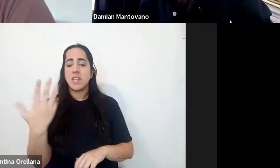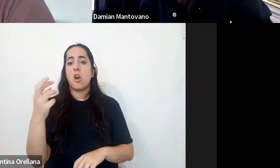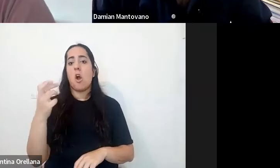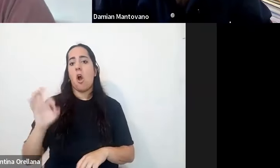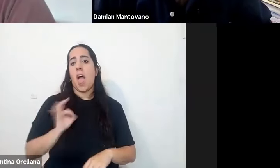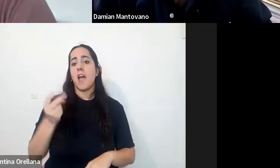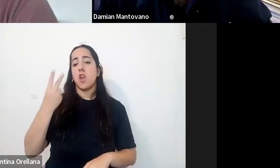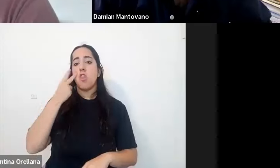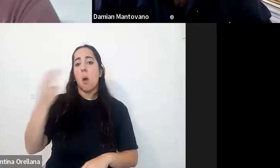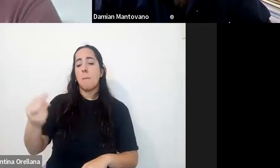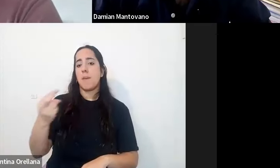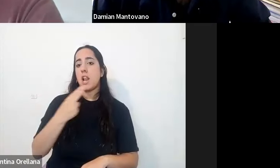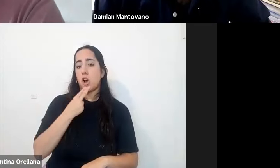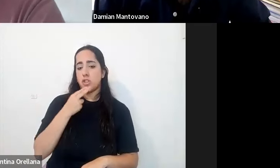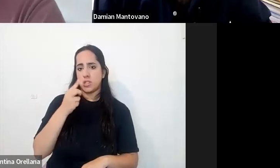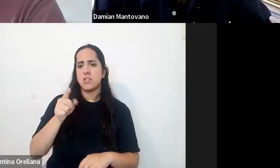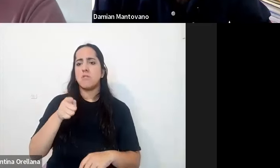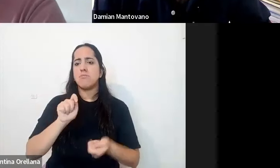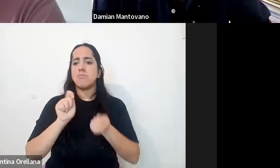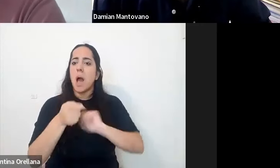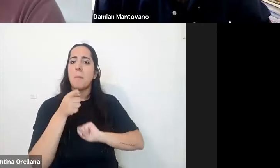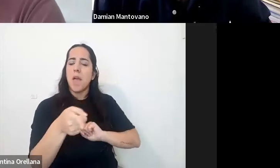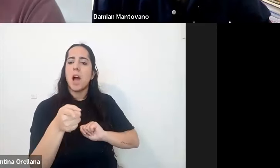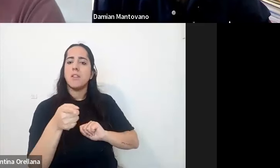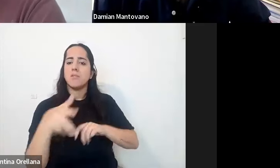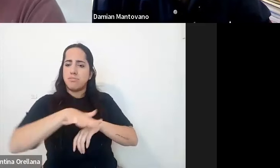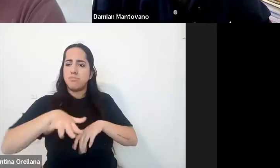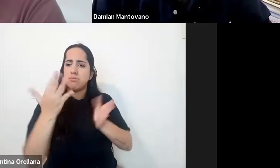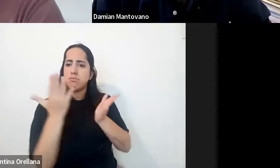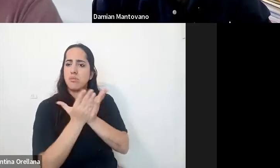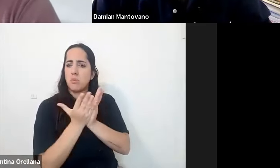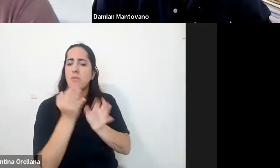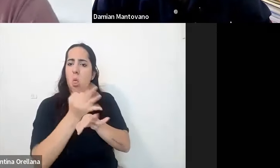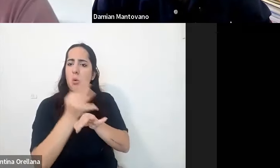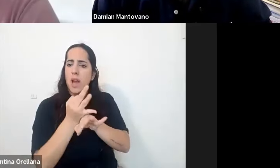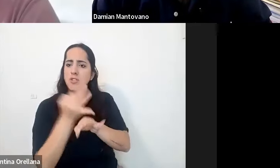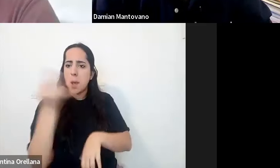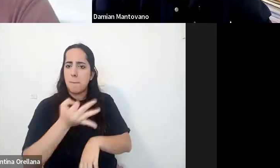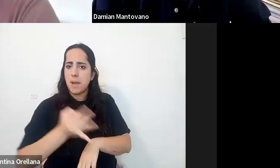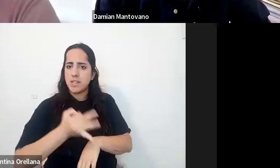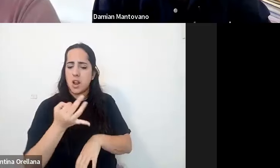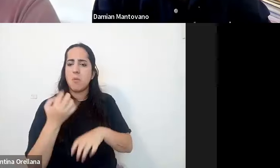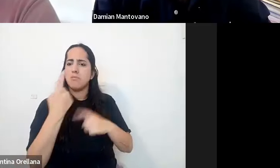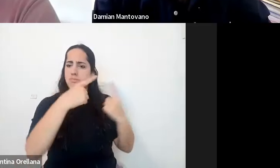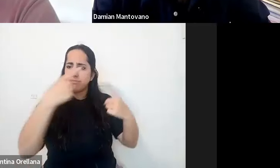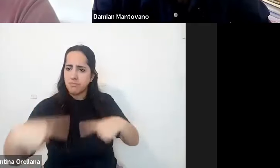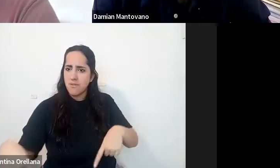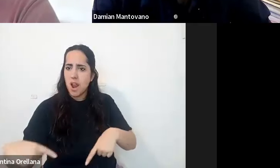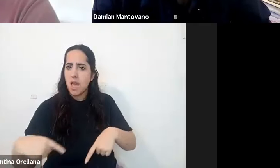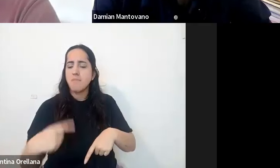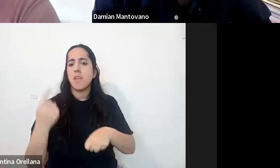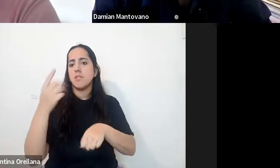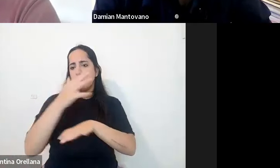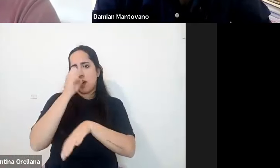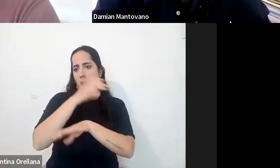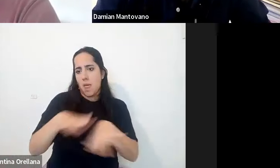organiza y articula la modalidad y el campo de la educación especial en las distintas modalidades y en los distintos niveles educativos